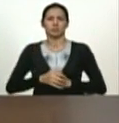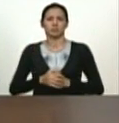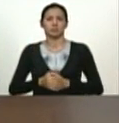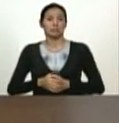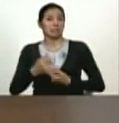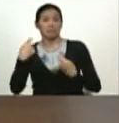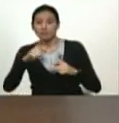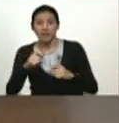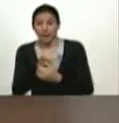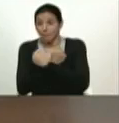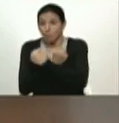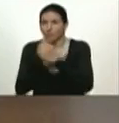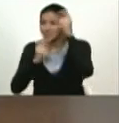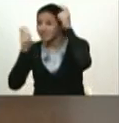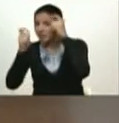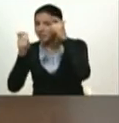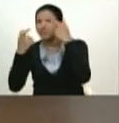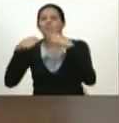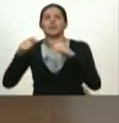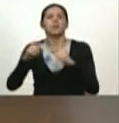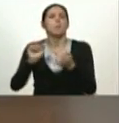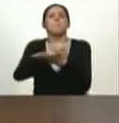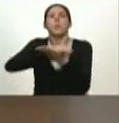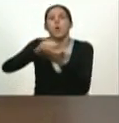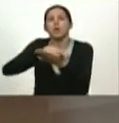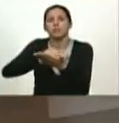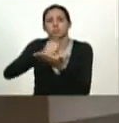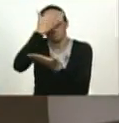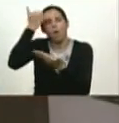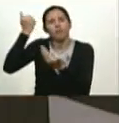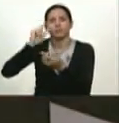presidente y comandante supremo, Hugo Chávez.